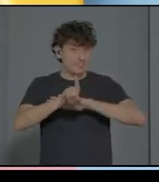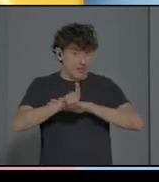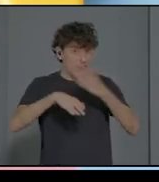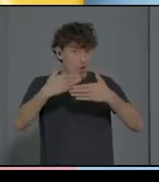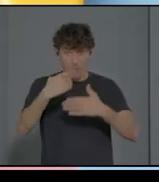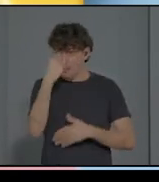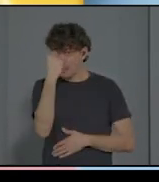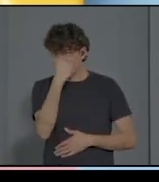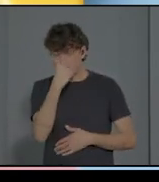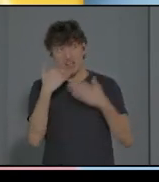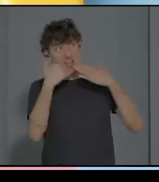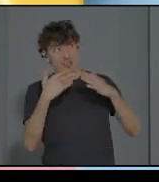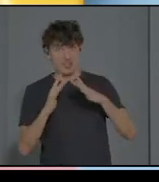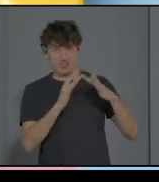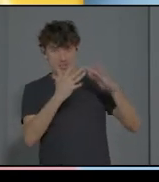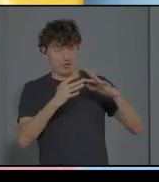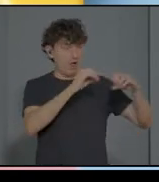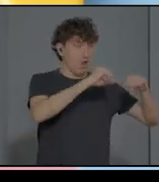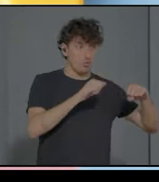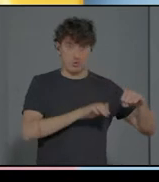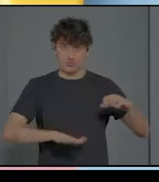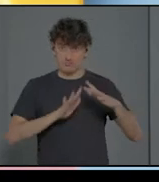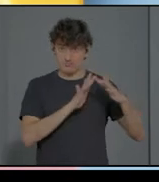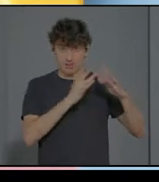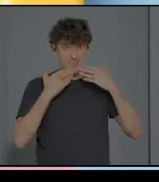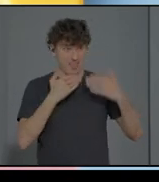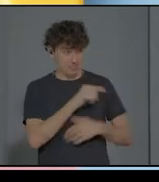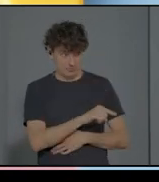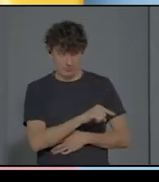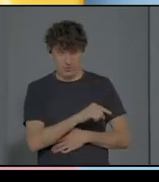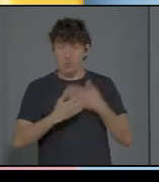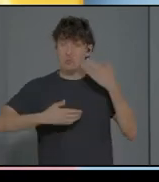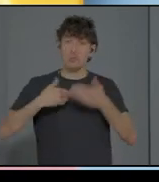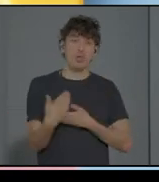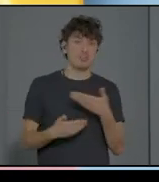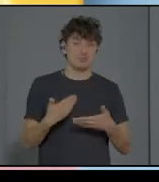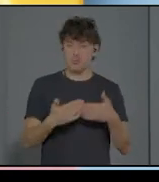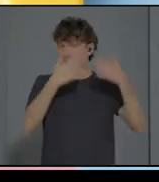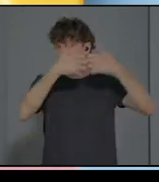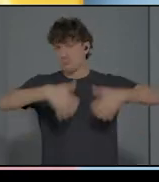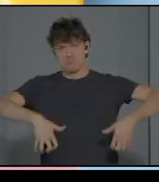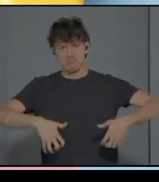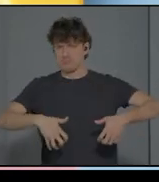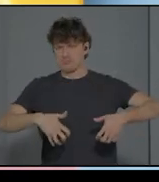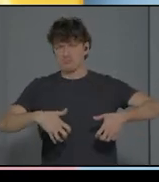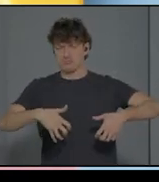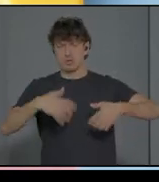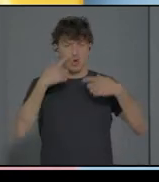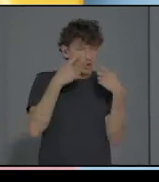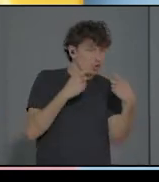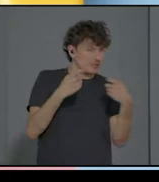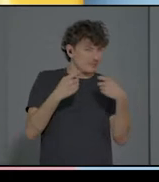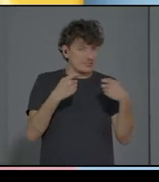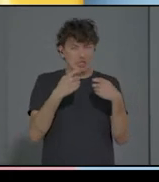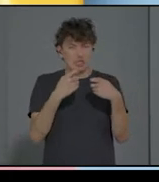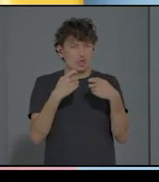Y por lo tanto, en el proceso automático que regula todo esto, es decir, la intersubjetividad. La intersubjetividad.